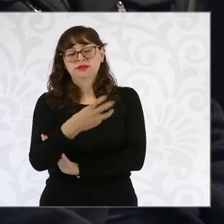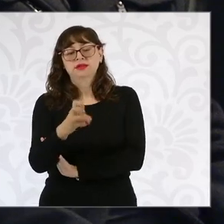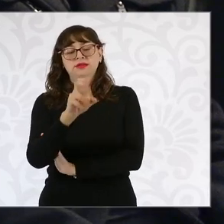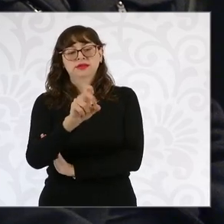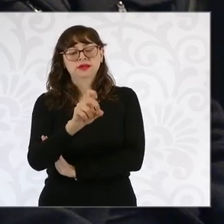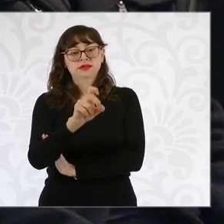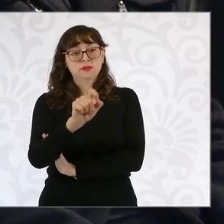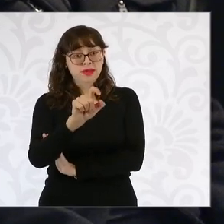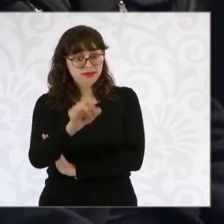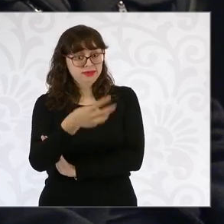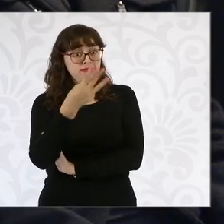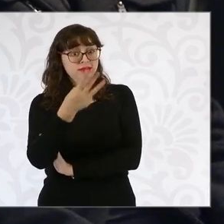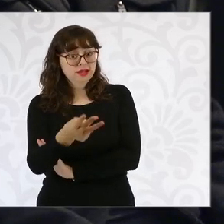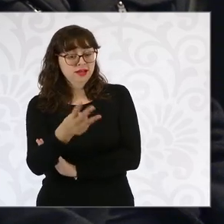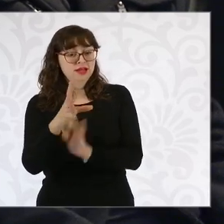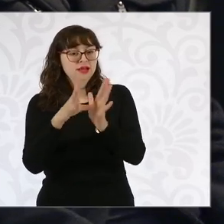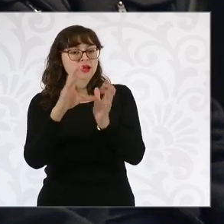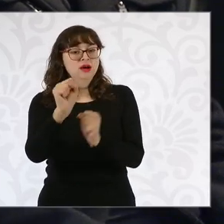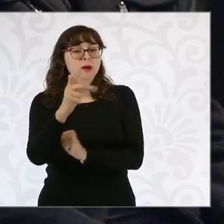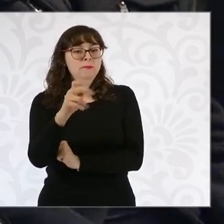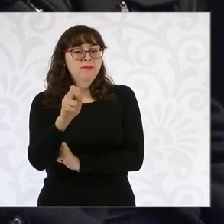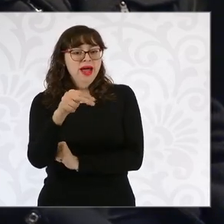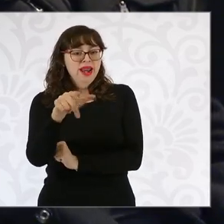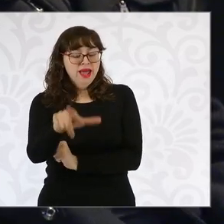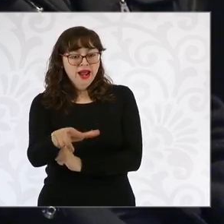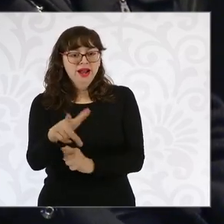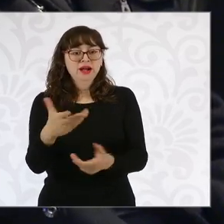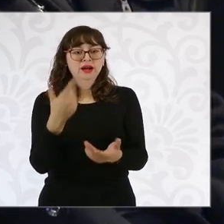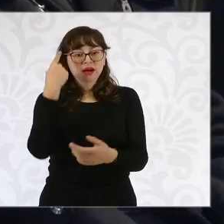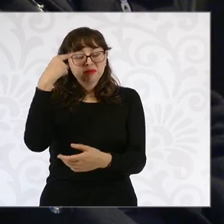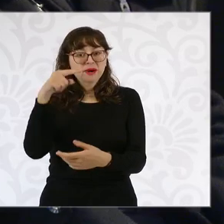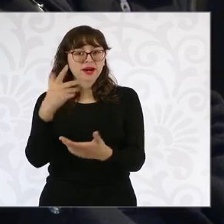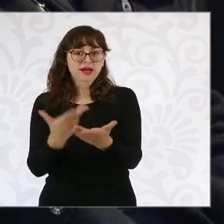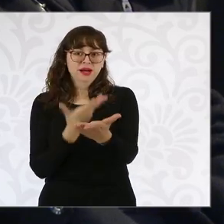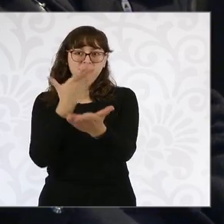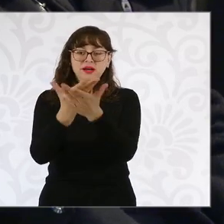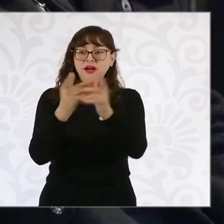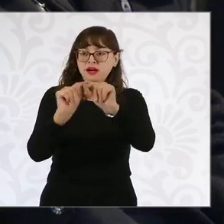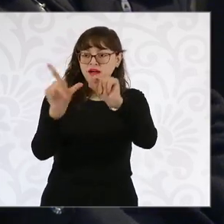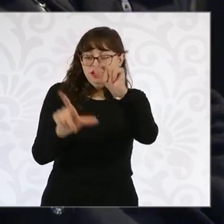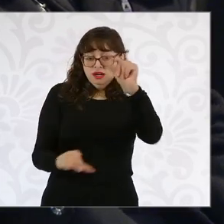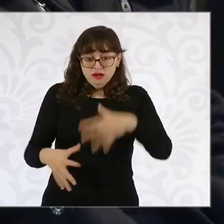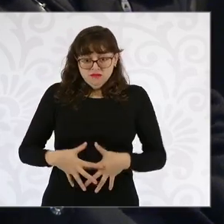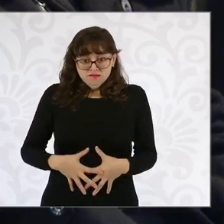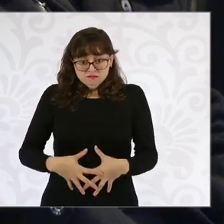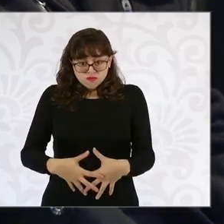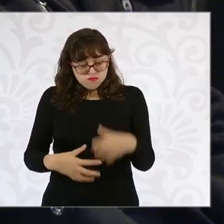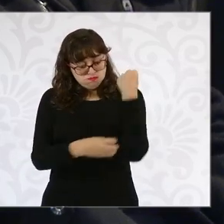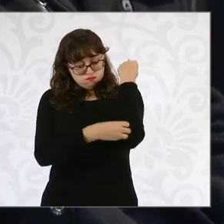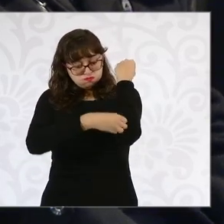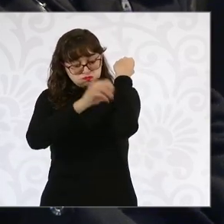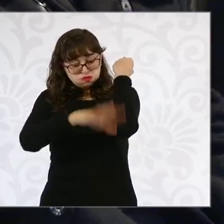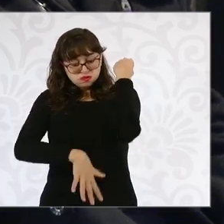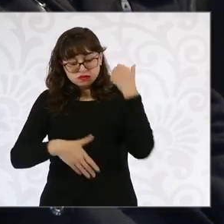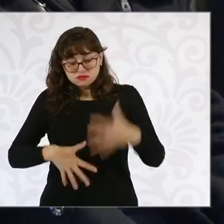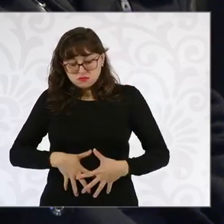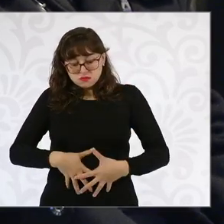Penal Federal para despenalizar el aborto a nivel nacional hasta las 12 semanas. Entonces, bueno, preguntarle su opinión y si apoyaría esta